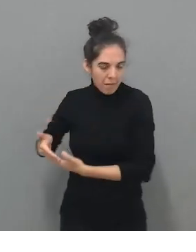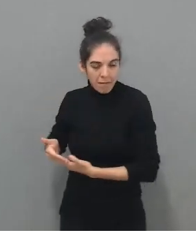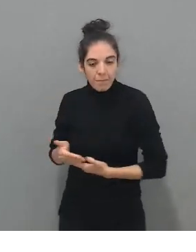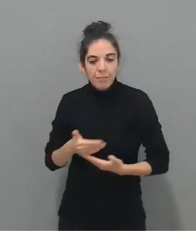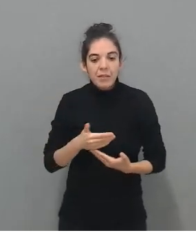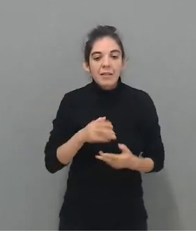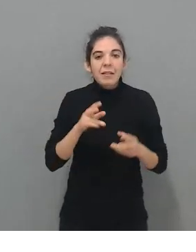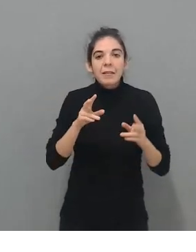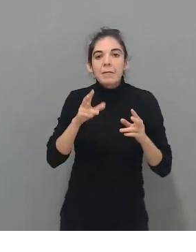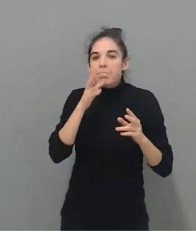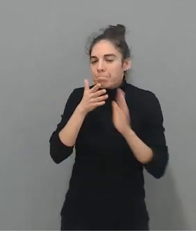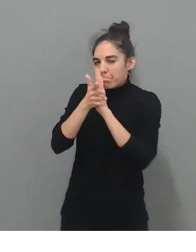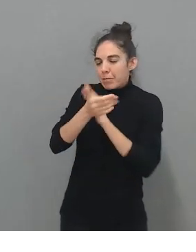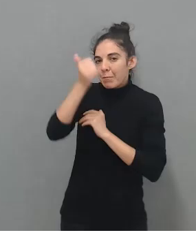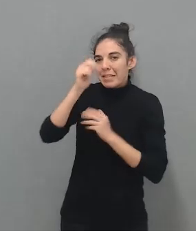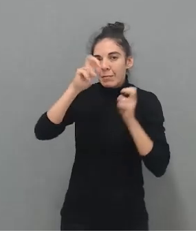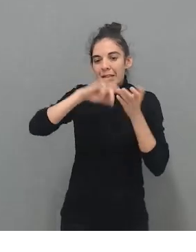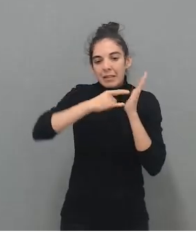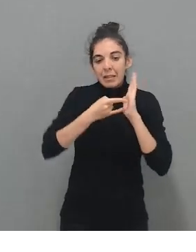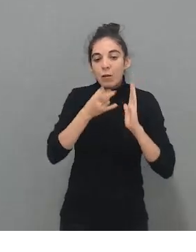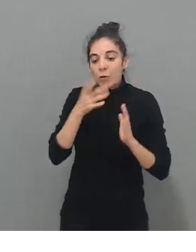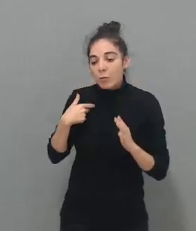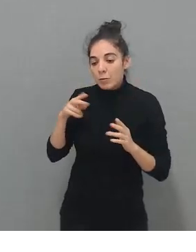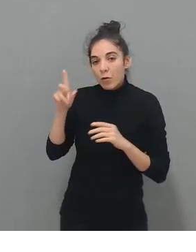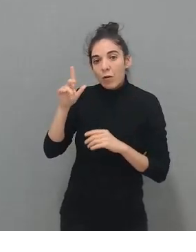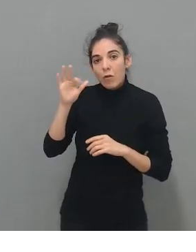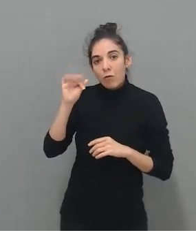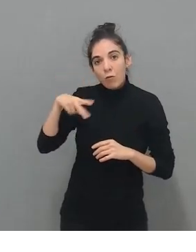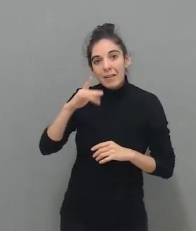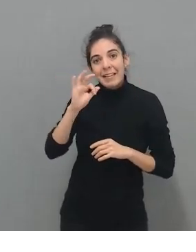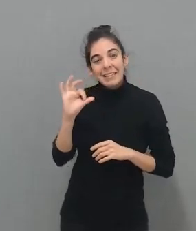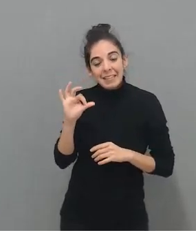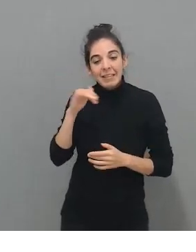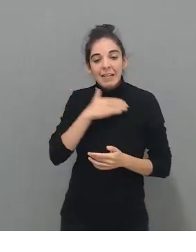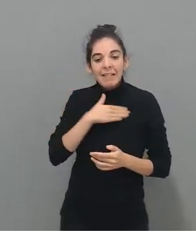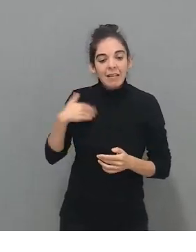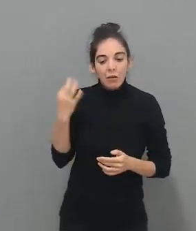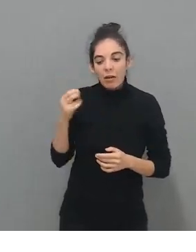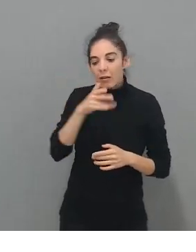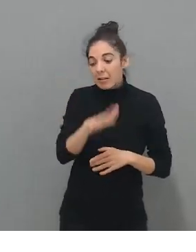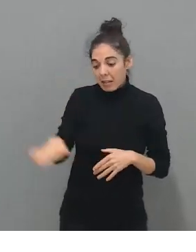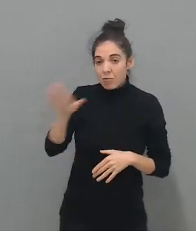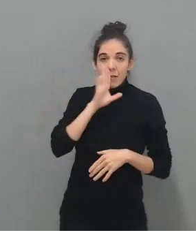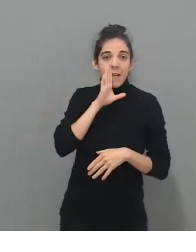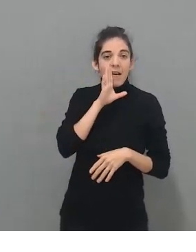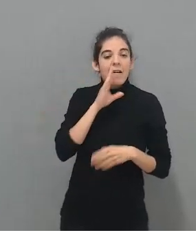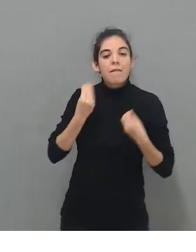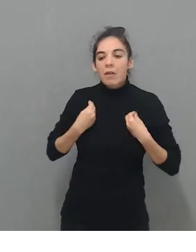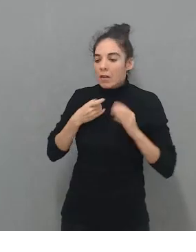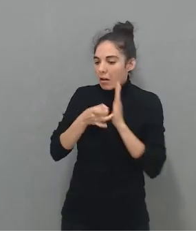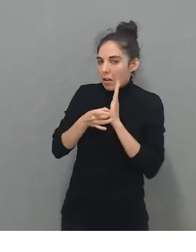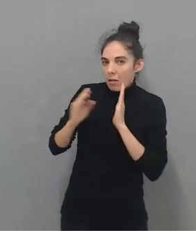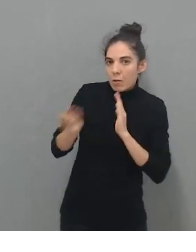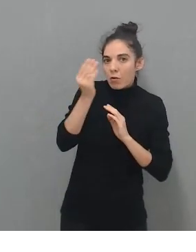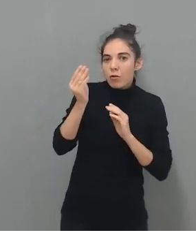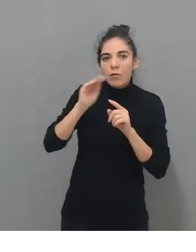técnica, pero bueno, el porqué de Vinny Funky era que quería mejorar la calidad de vida de estos niños y de estas niñas y de su familia, que su